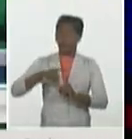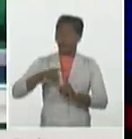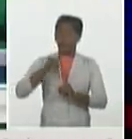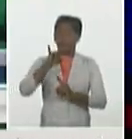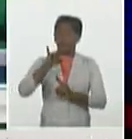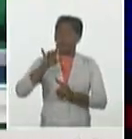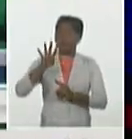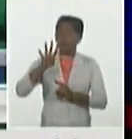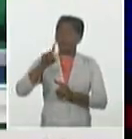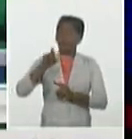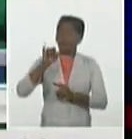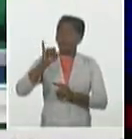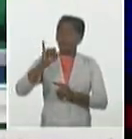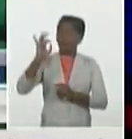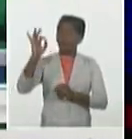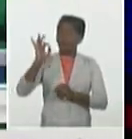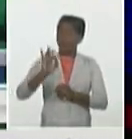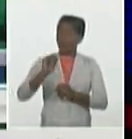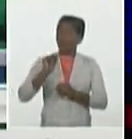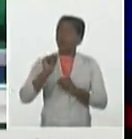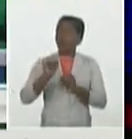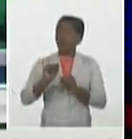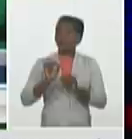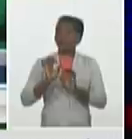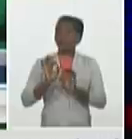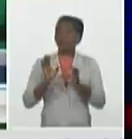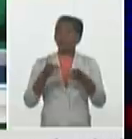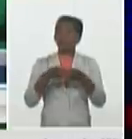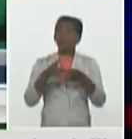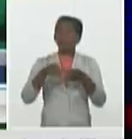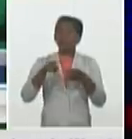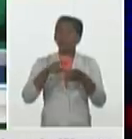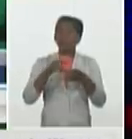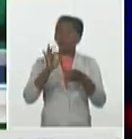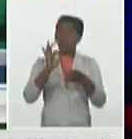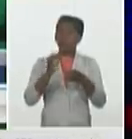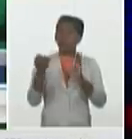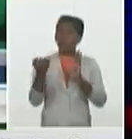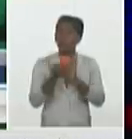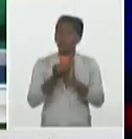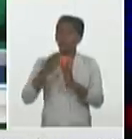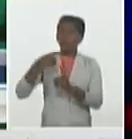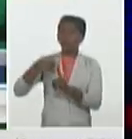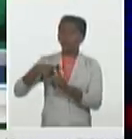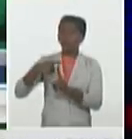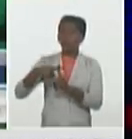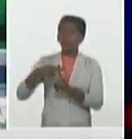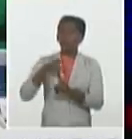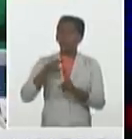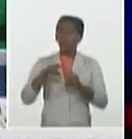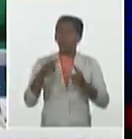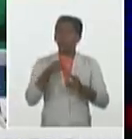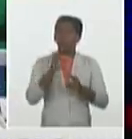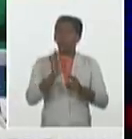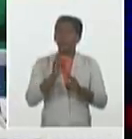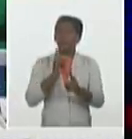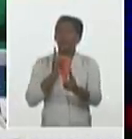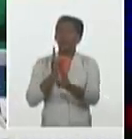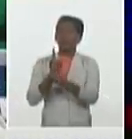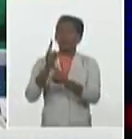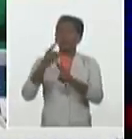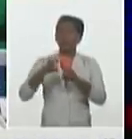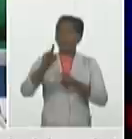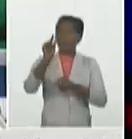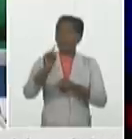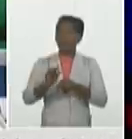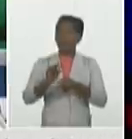% de los diagnosticados en Cuba con tractos de casos confirmados. Ayer con